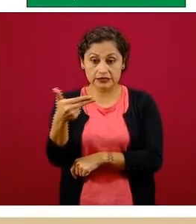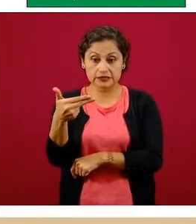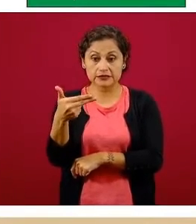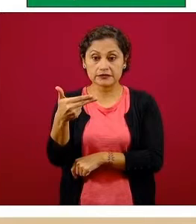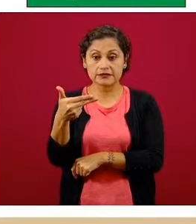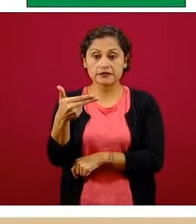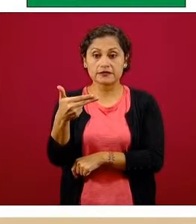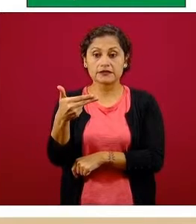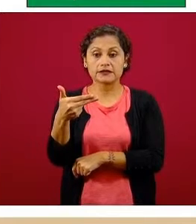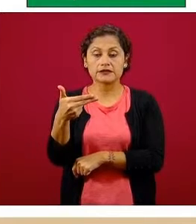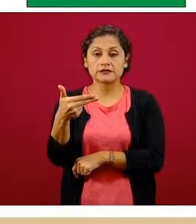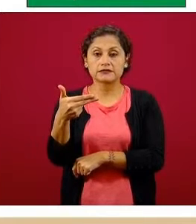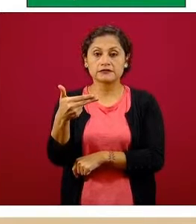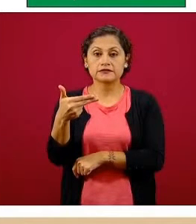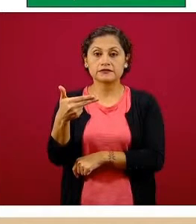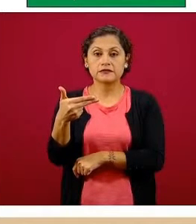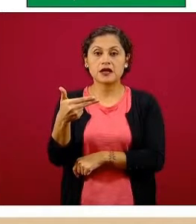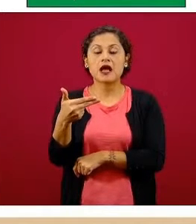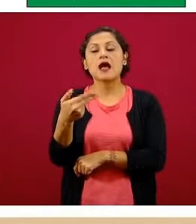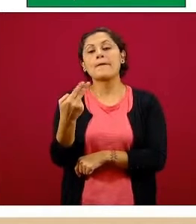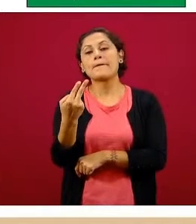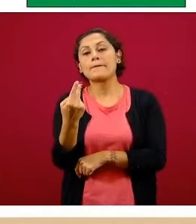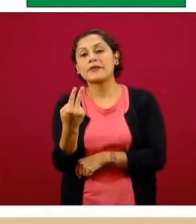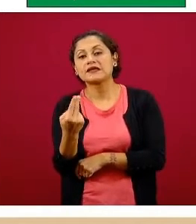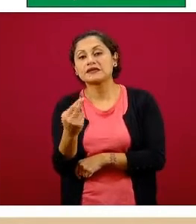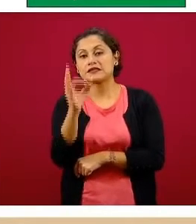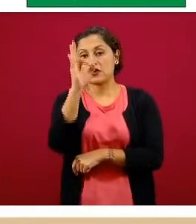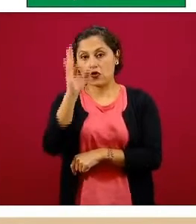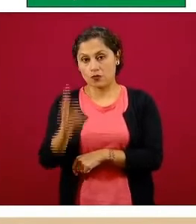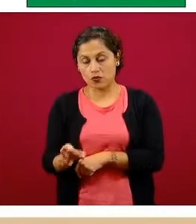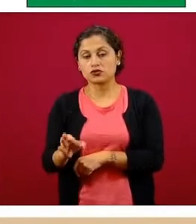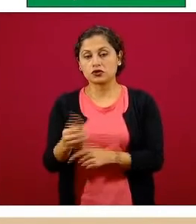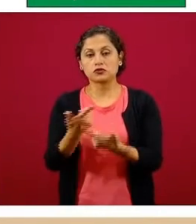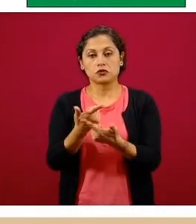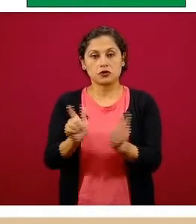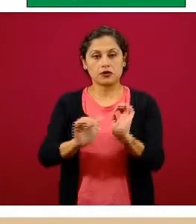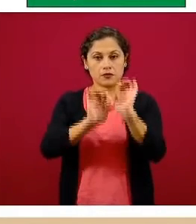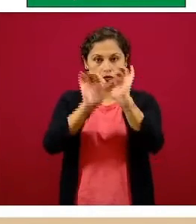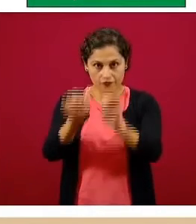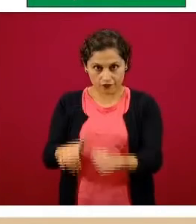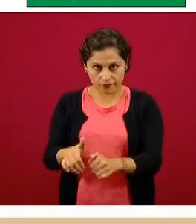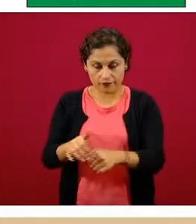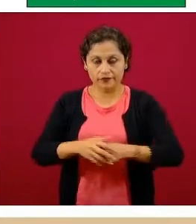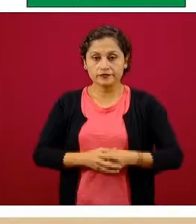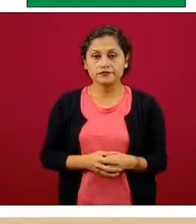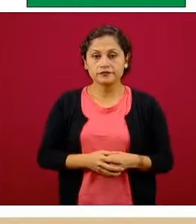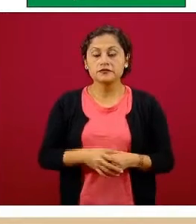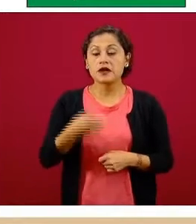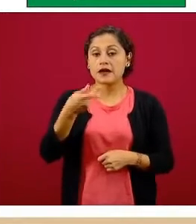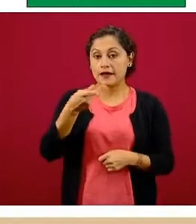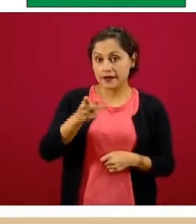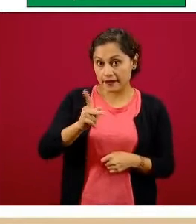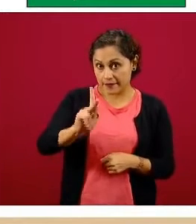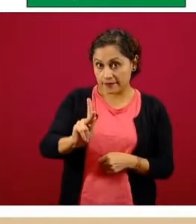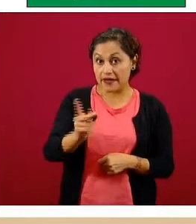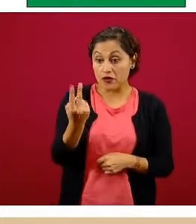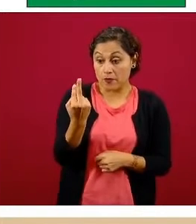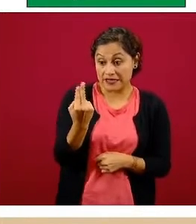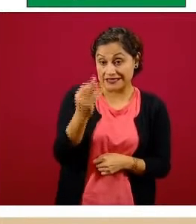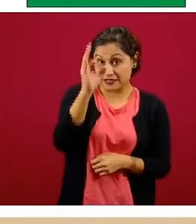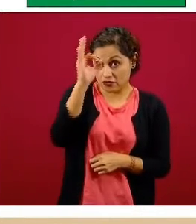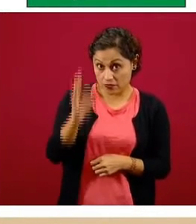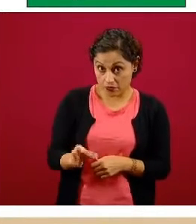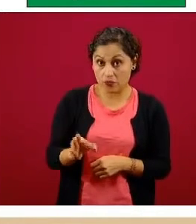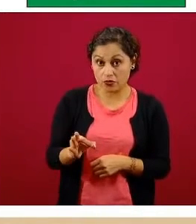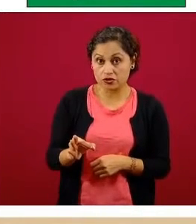darse hasta un 25 por ciento de esta ocupación, pero además ese 25 por